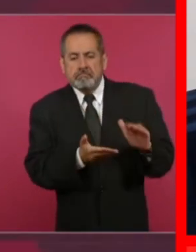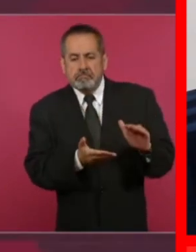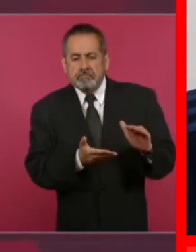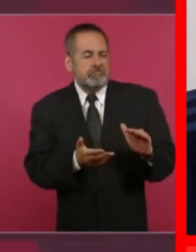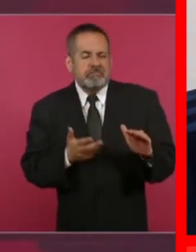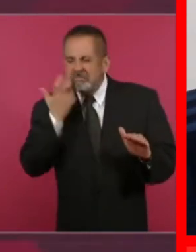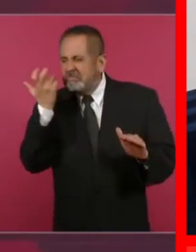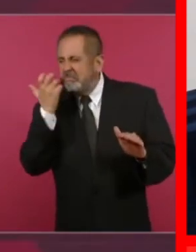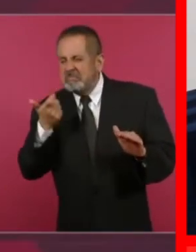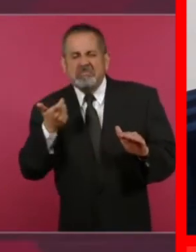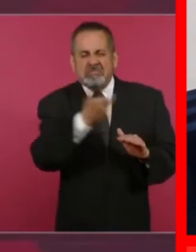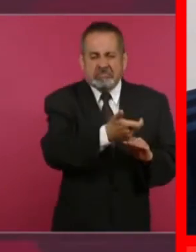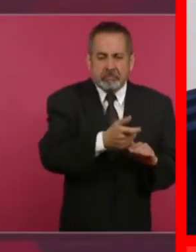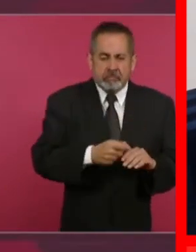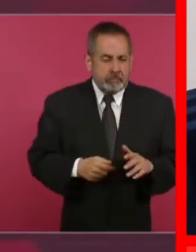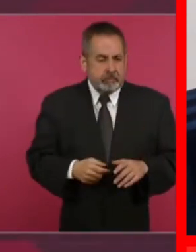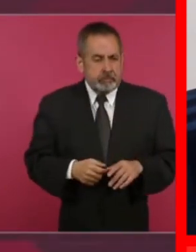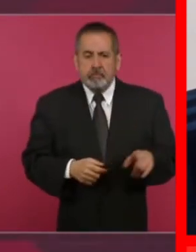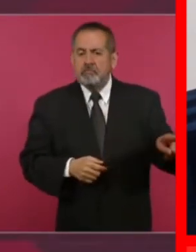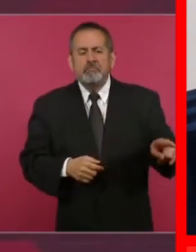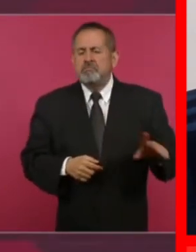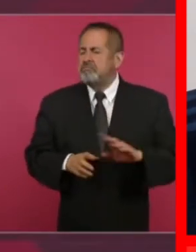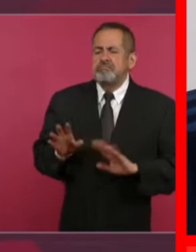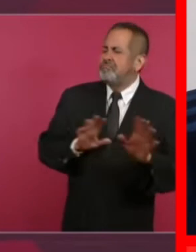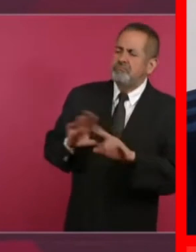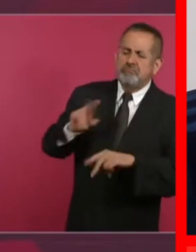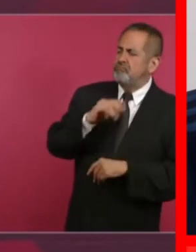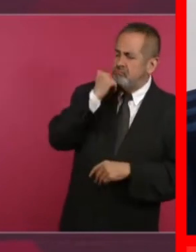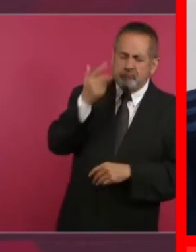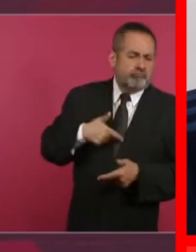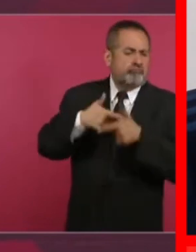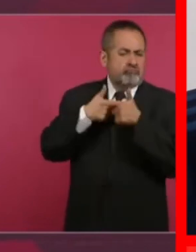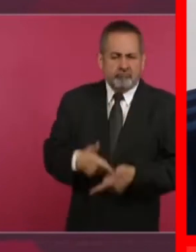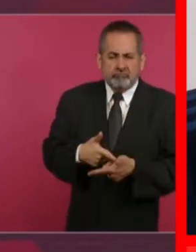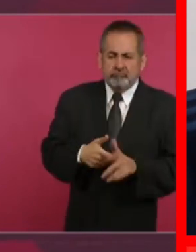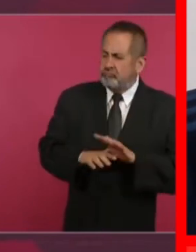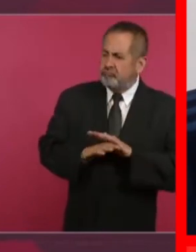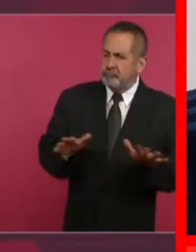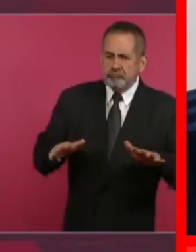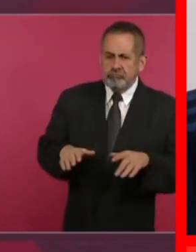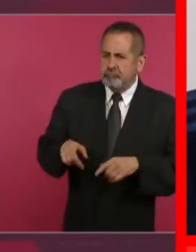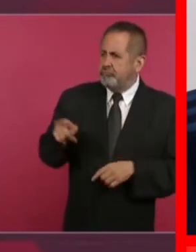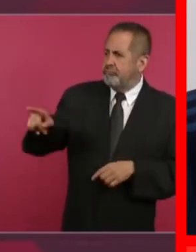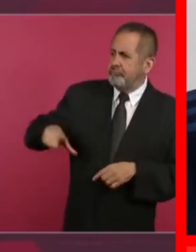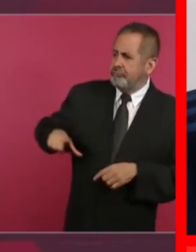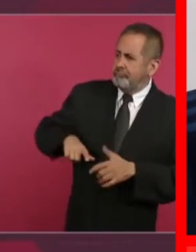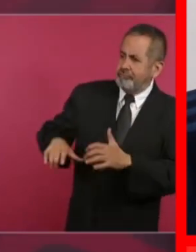No, nada. Ellos no quieren nada. Ellos lo que quieren es que se termine el gobierno